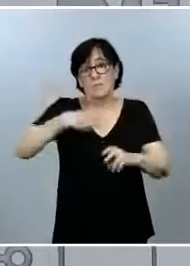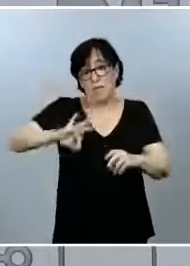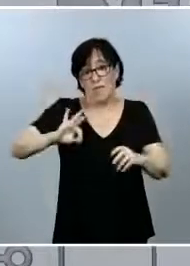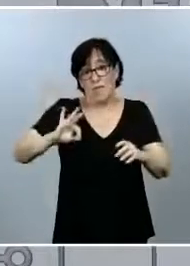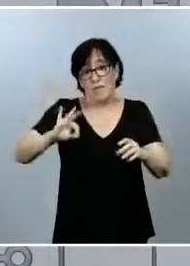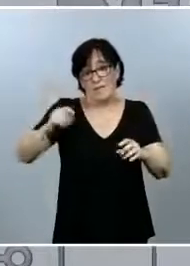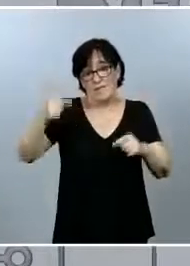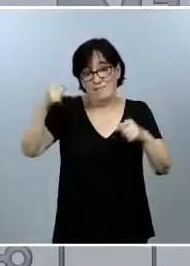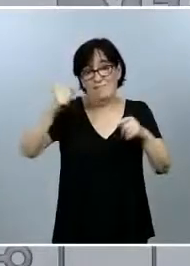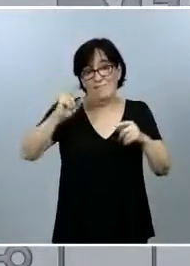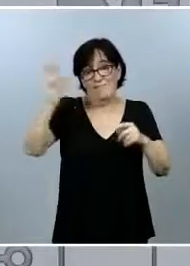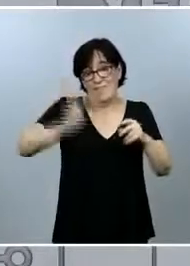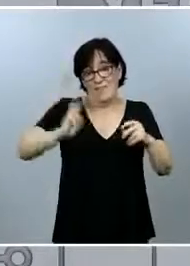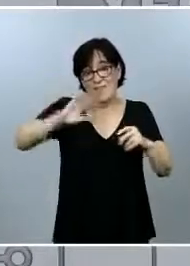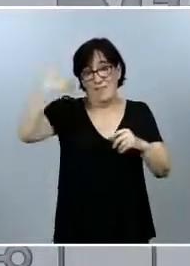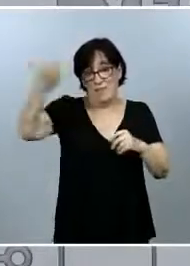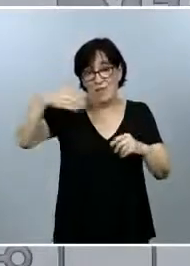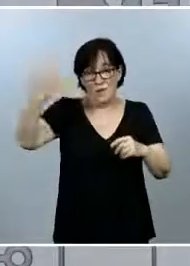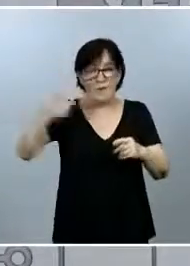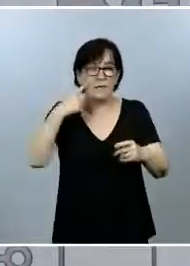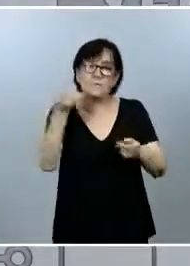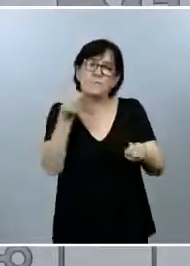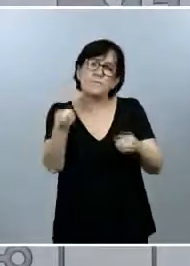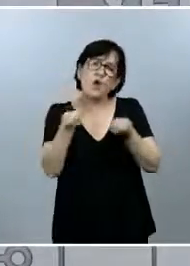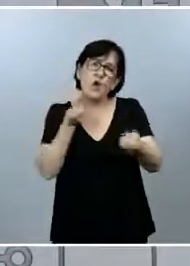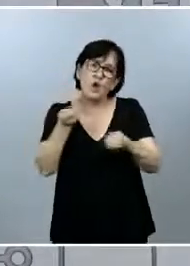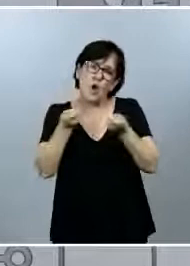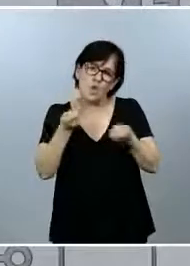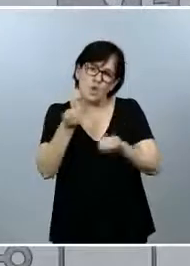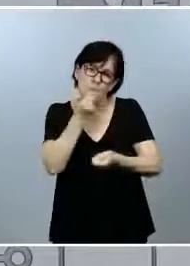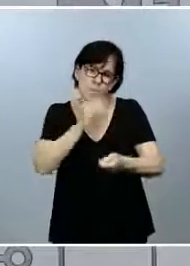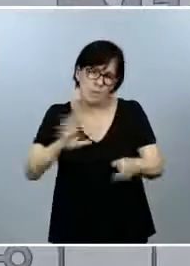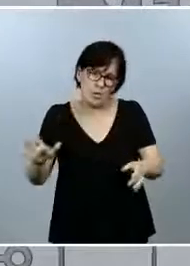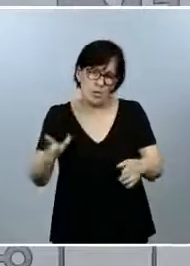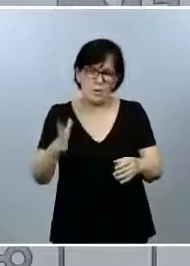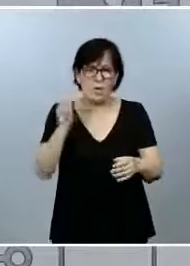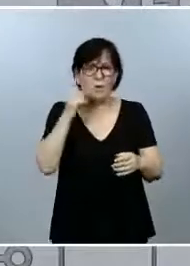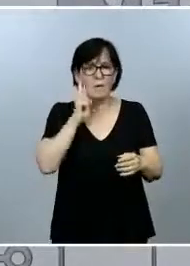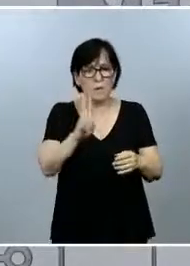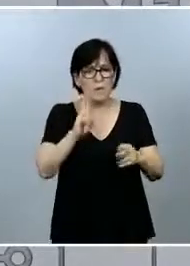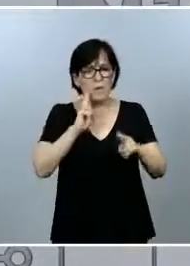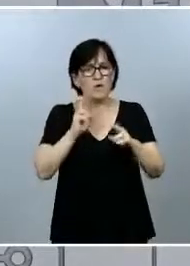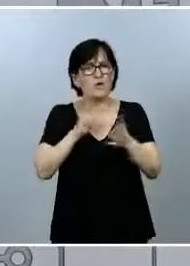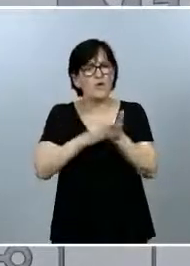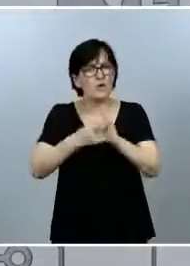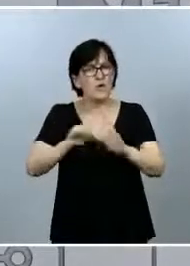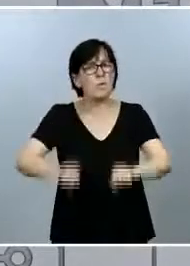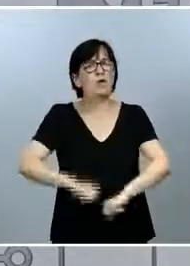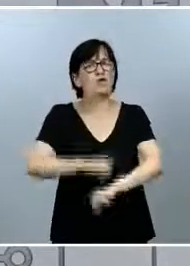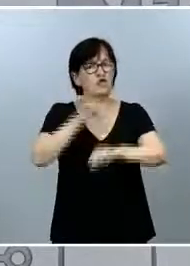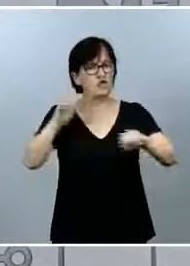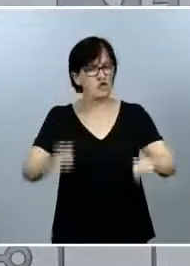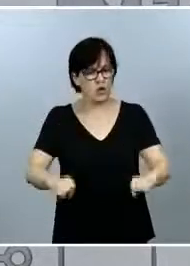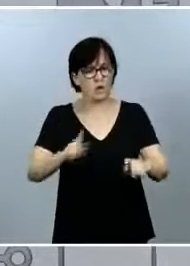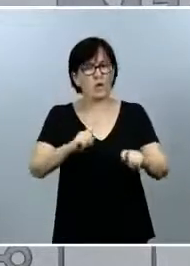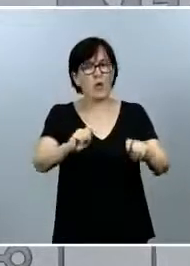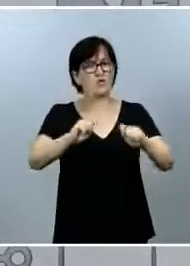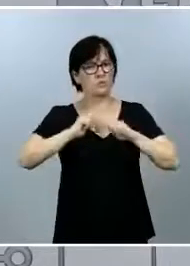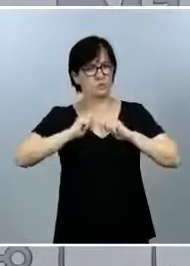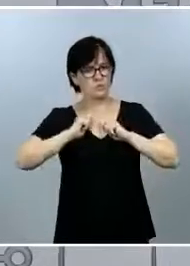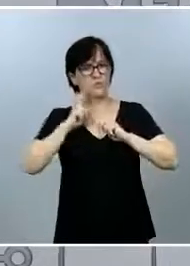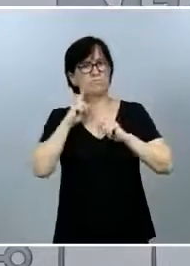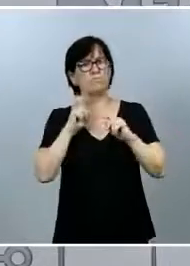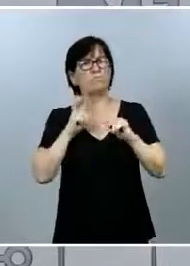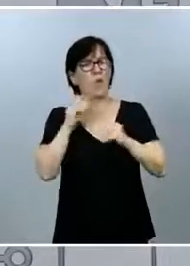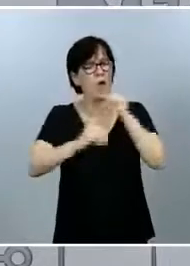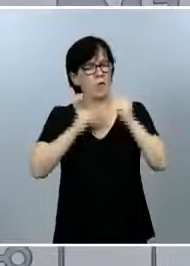lo cual se tratará de controlar de la mejor manera posible. Tenemos, como vemos, un sistema muy sólido que nos va a permitir reaccionar a